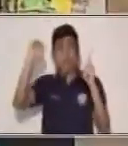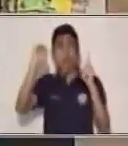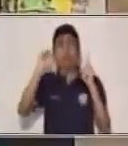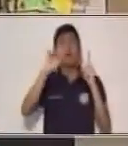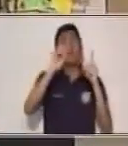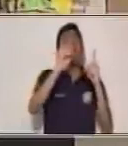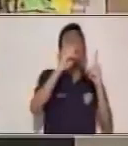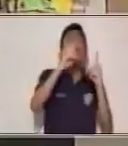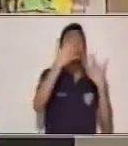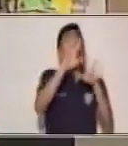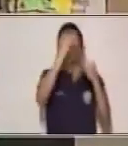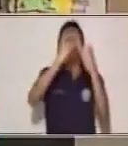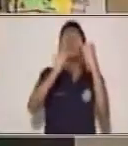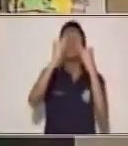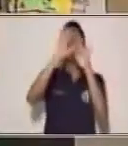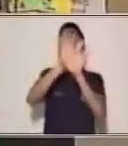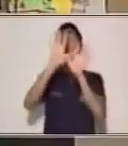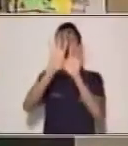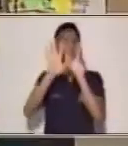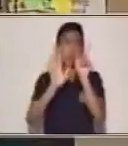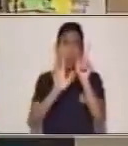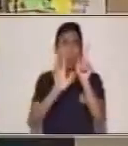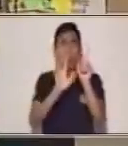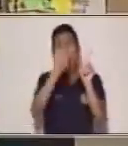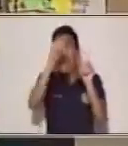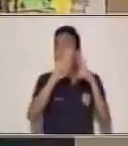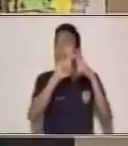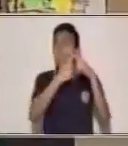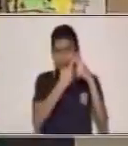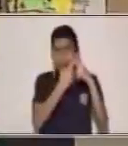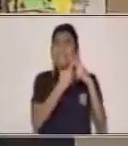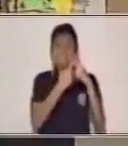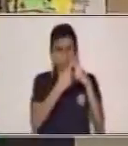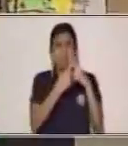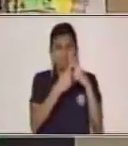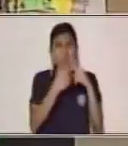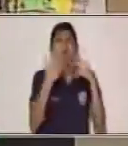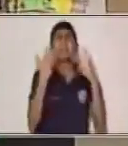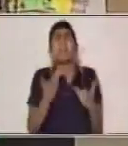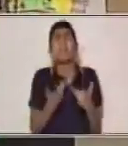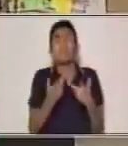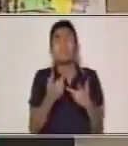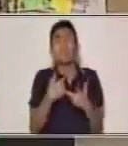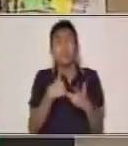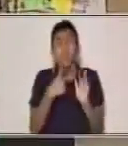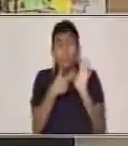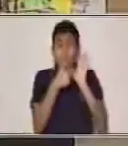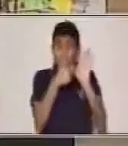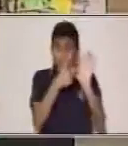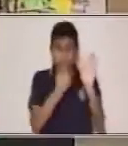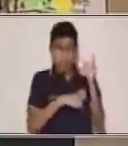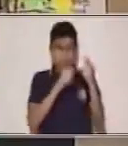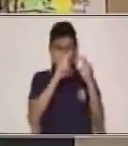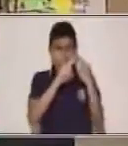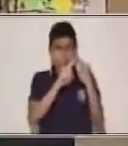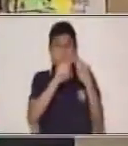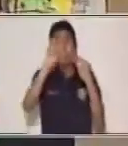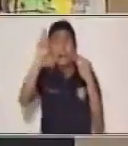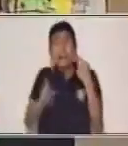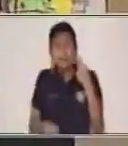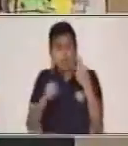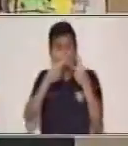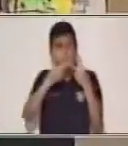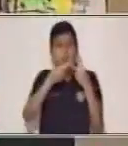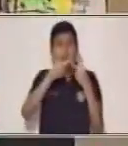Y algo también que debes tomar en cuenta es que en el inicio muestran los personajes, el